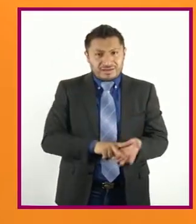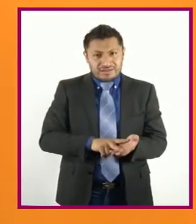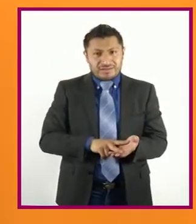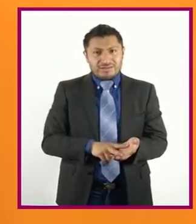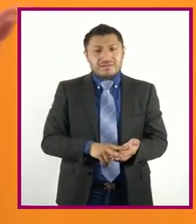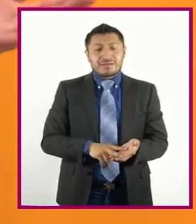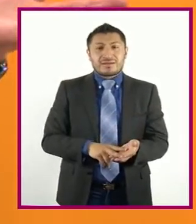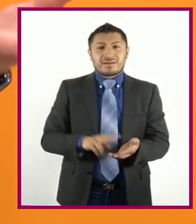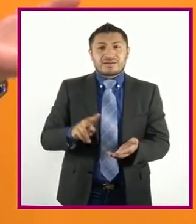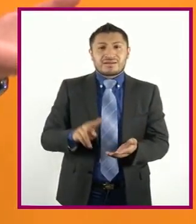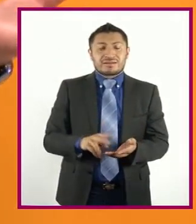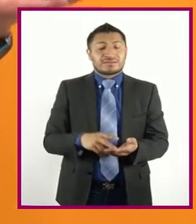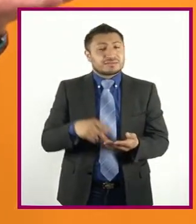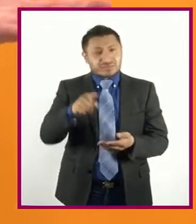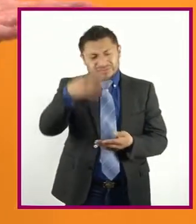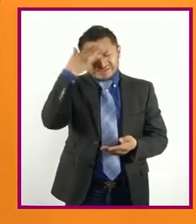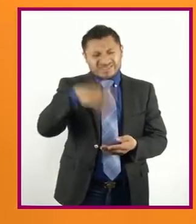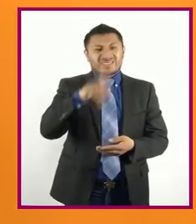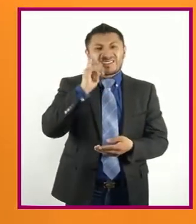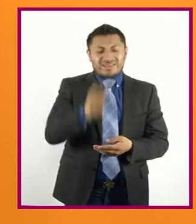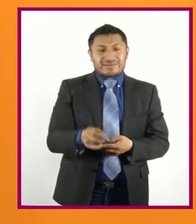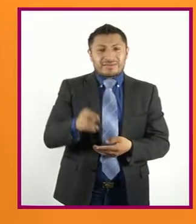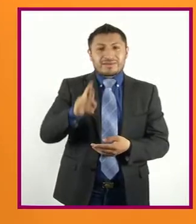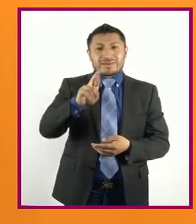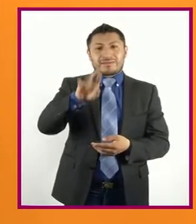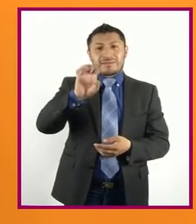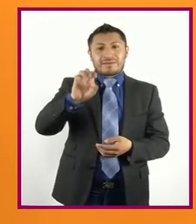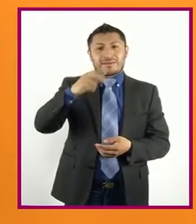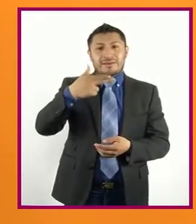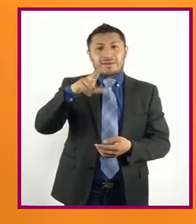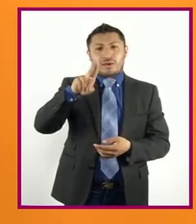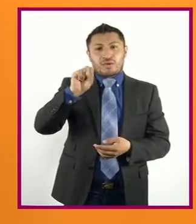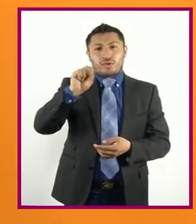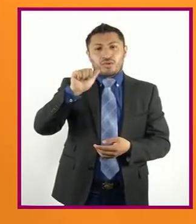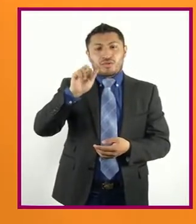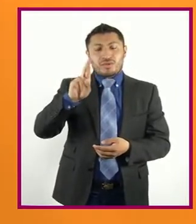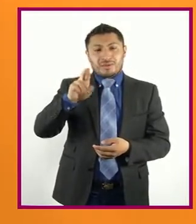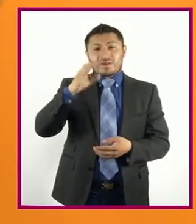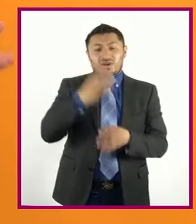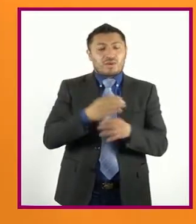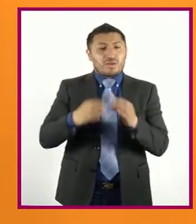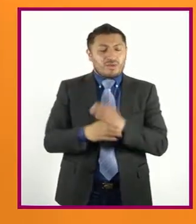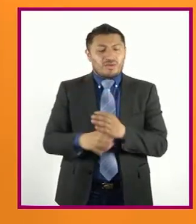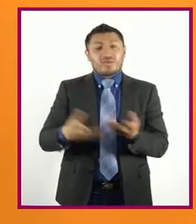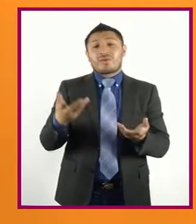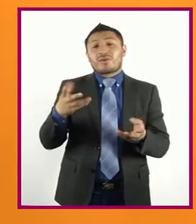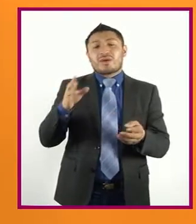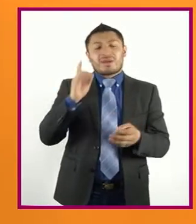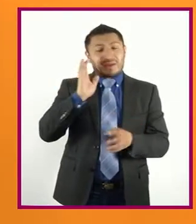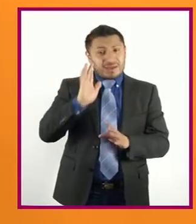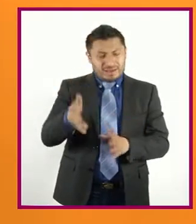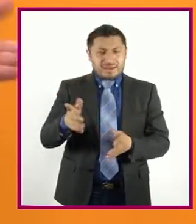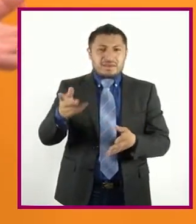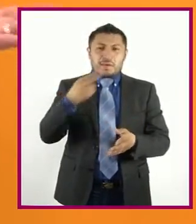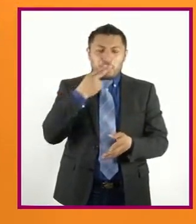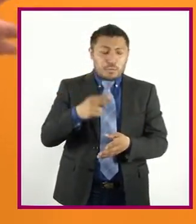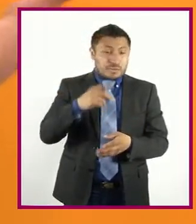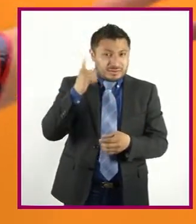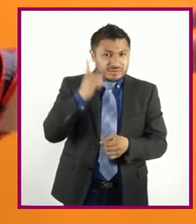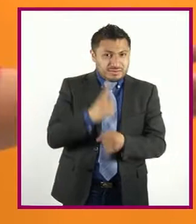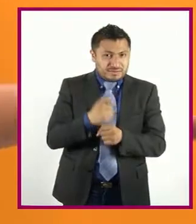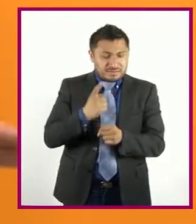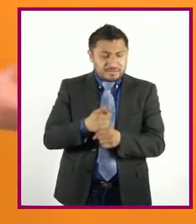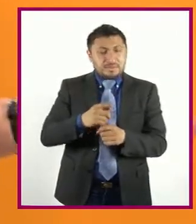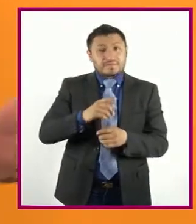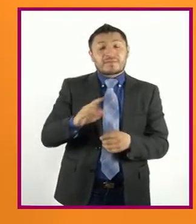Como saben Reusar un objeto Significa Que una vez que cumplió El uso Para el que fue creado En